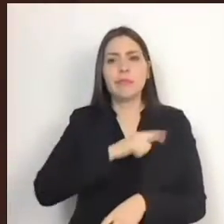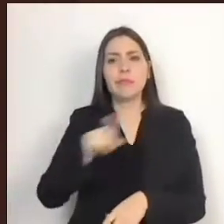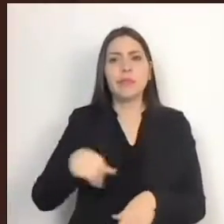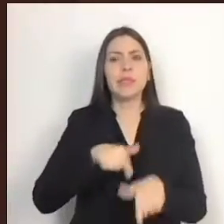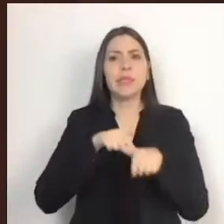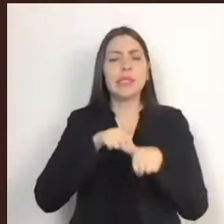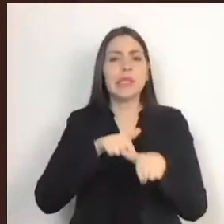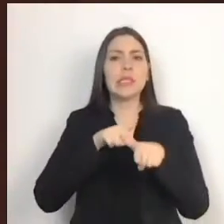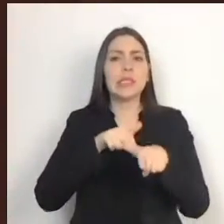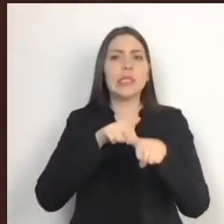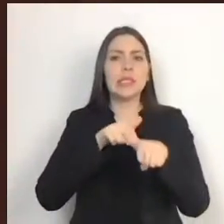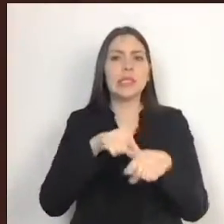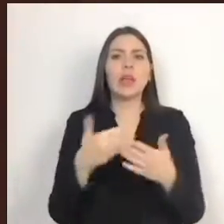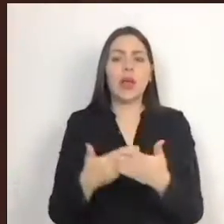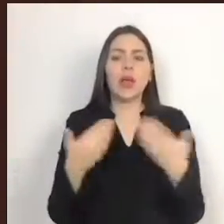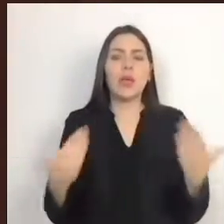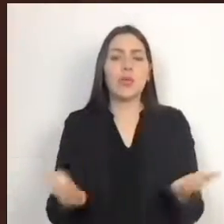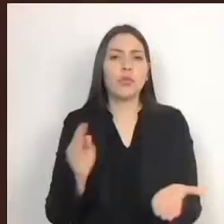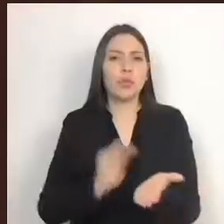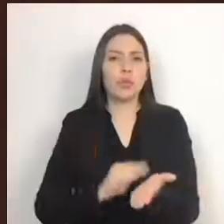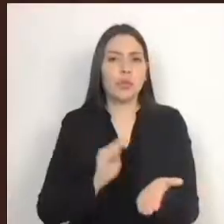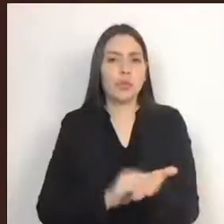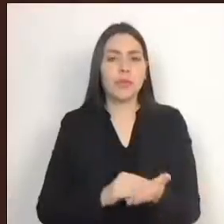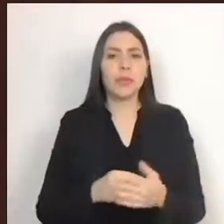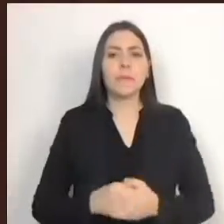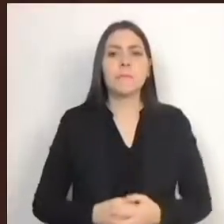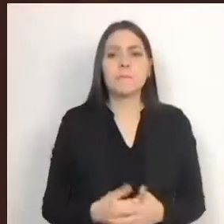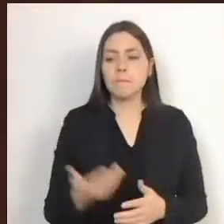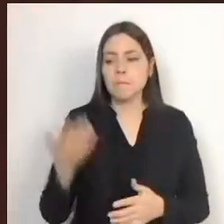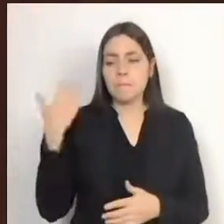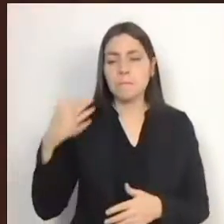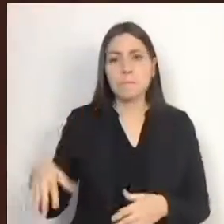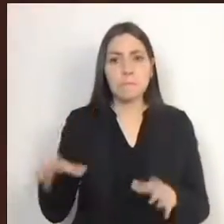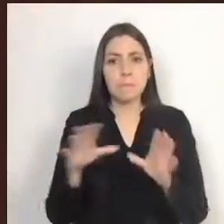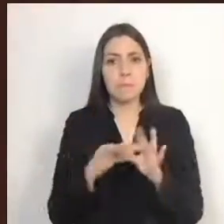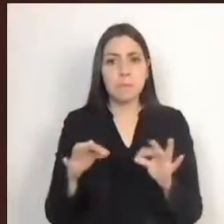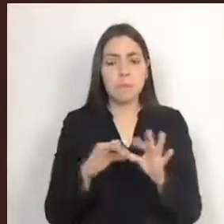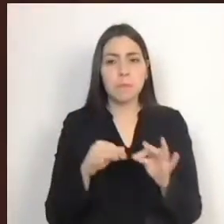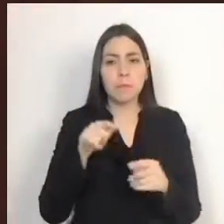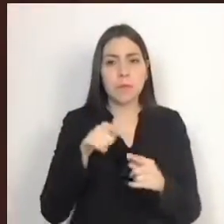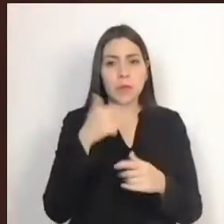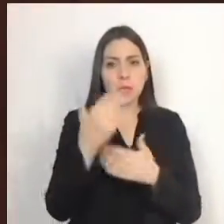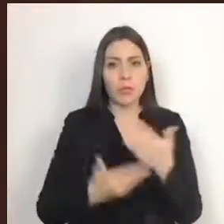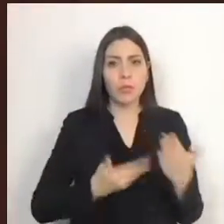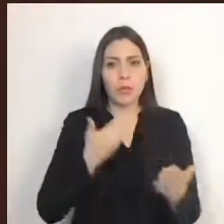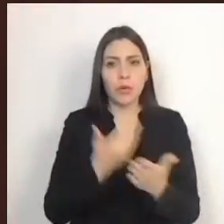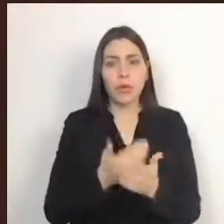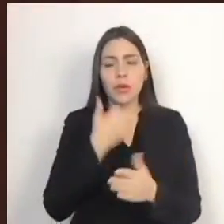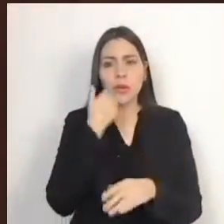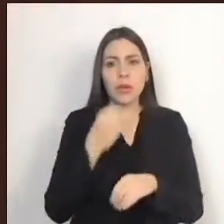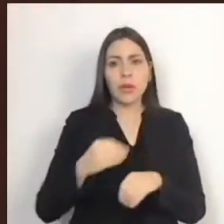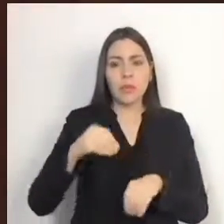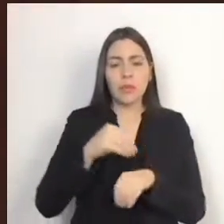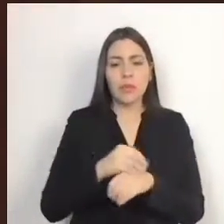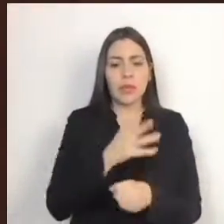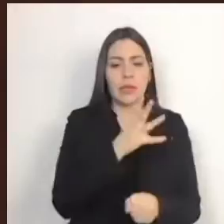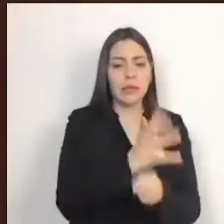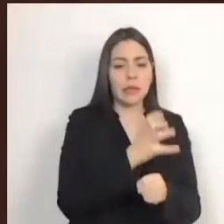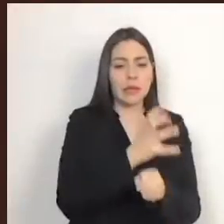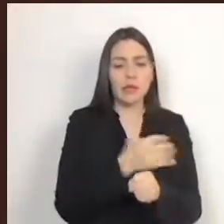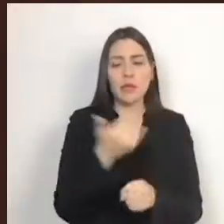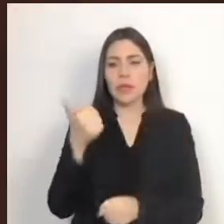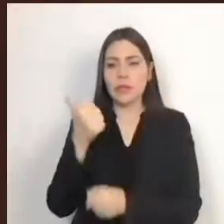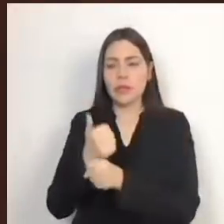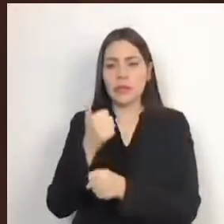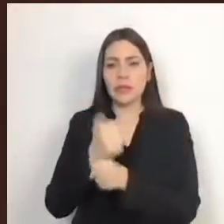hoy todavía. En virtud de lo anterior, la presente iniciativa propone adicionar un quinto y un sexto párrafo al